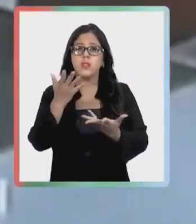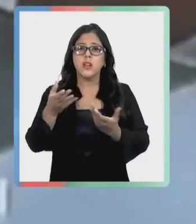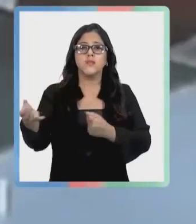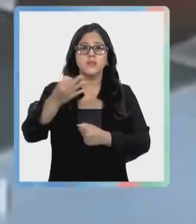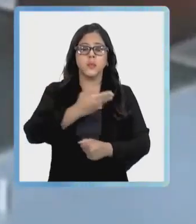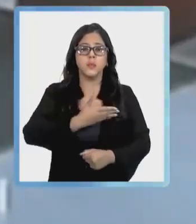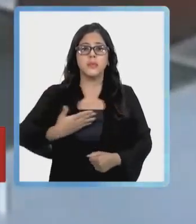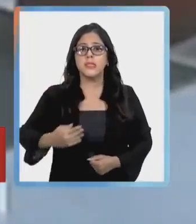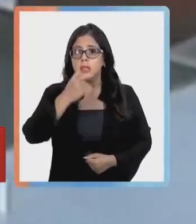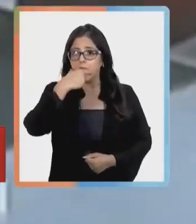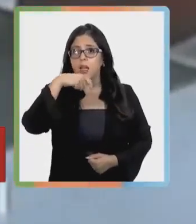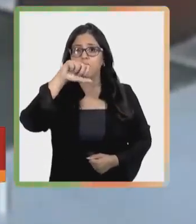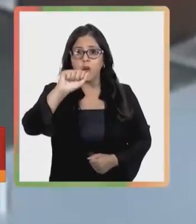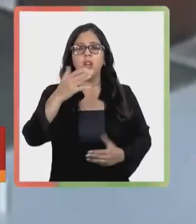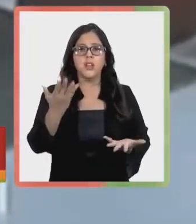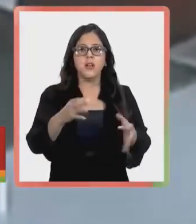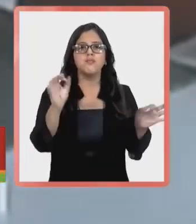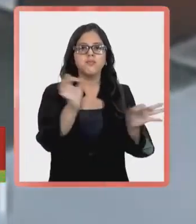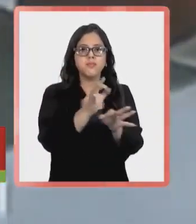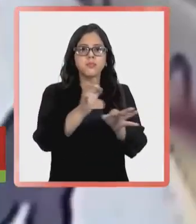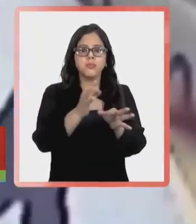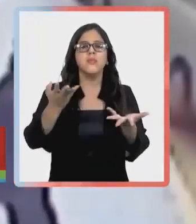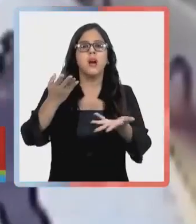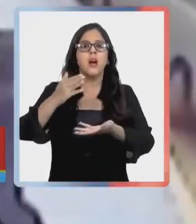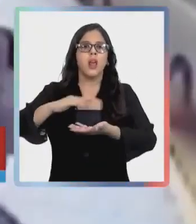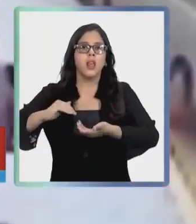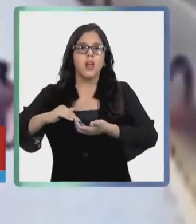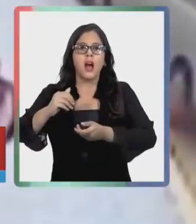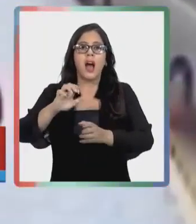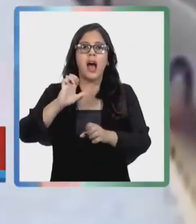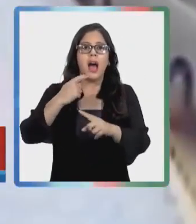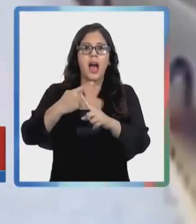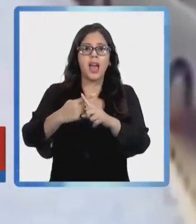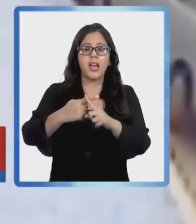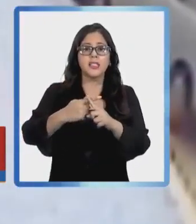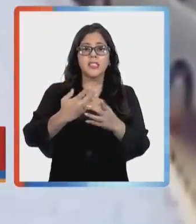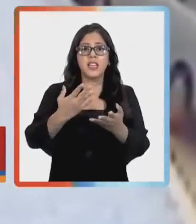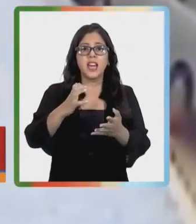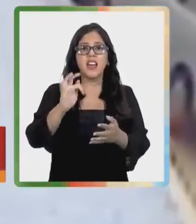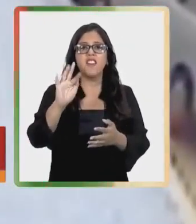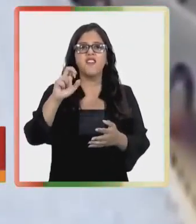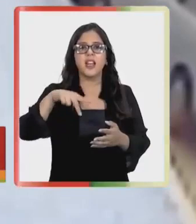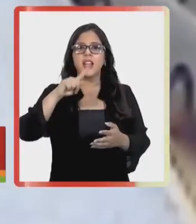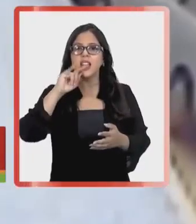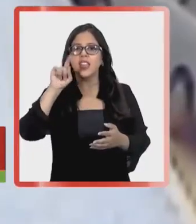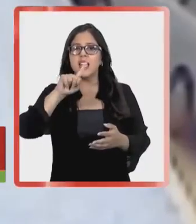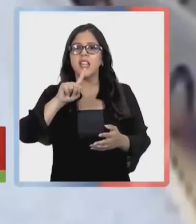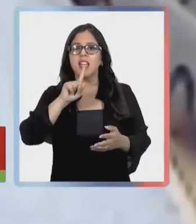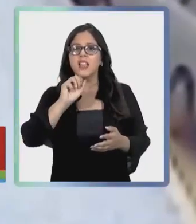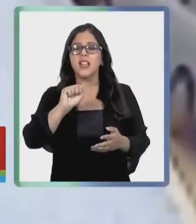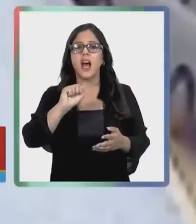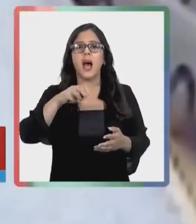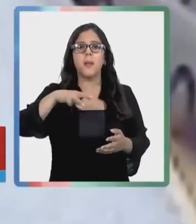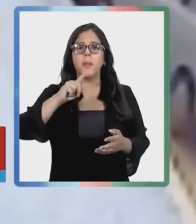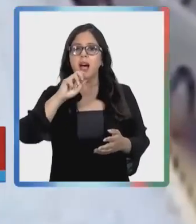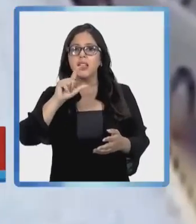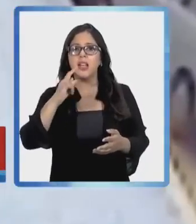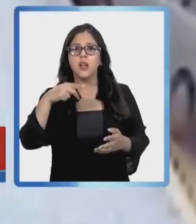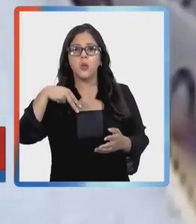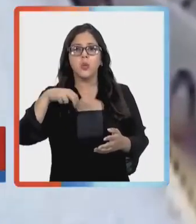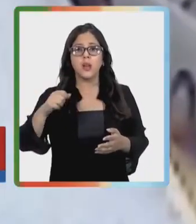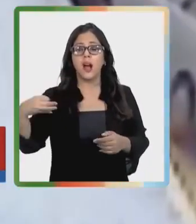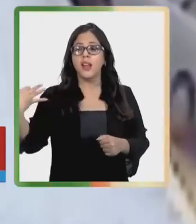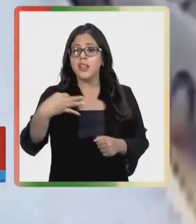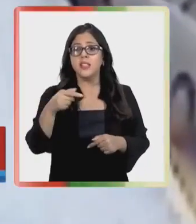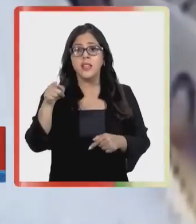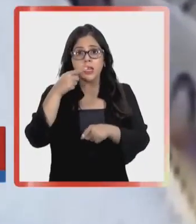La Corte Suprema cuestionó los dichos del presidente Boric con los que justificó el indulto al exfrentista Jorge Mateluna. El